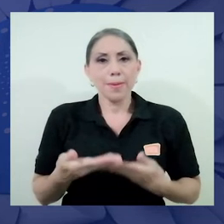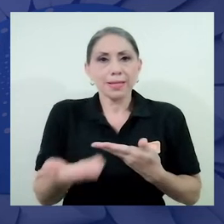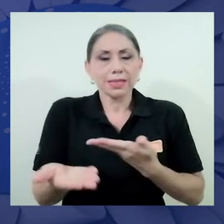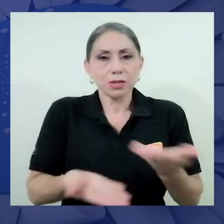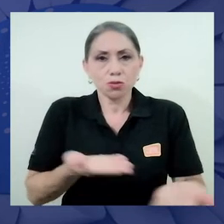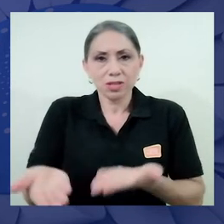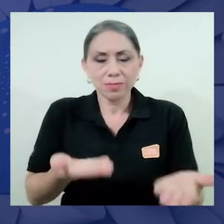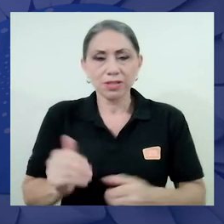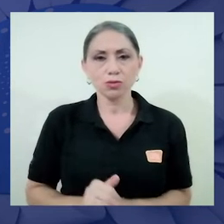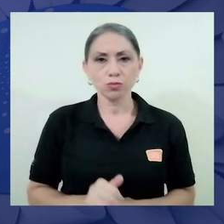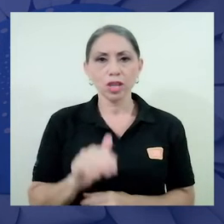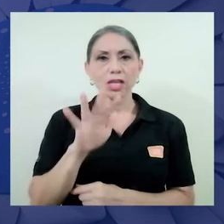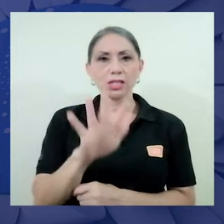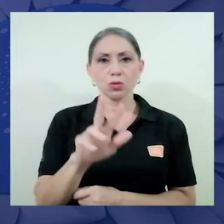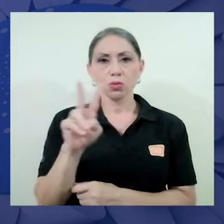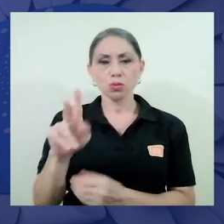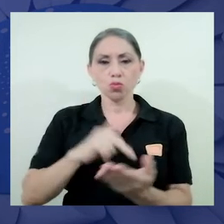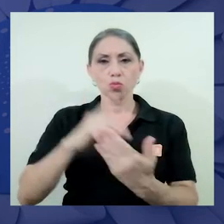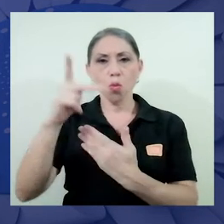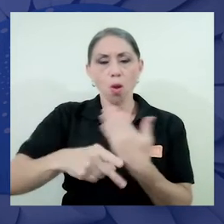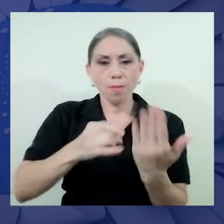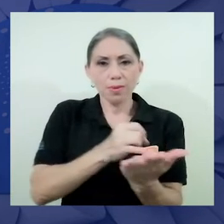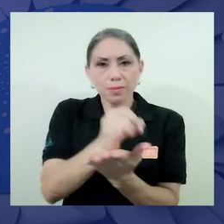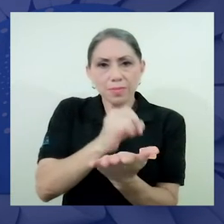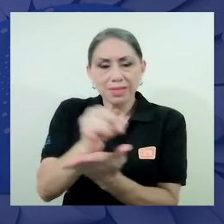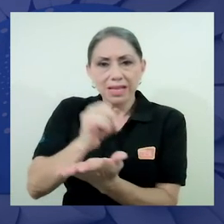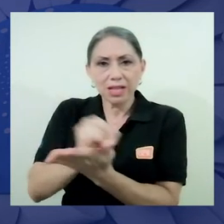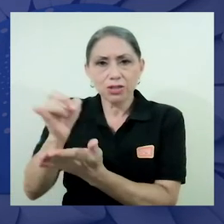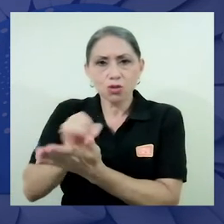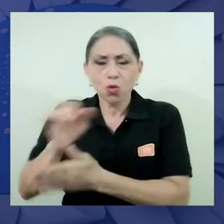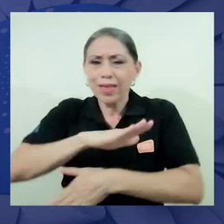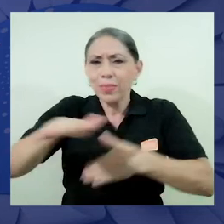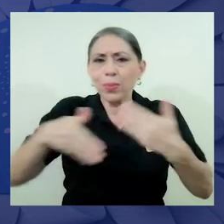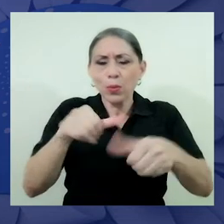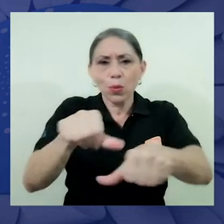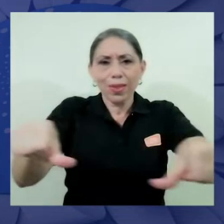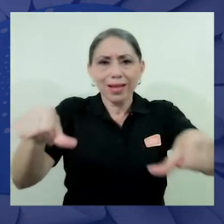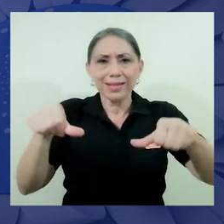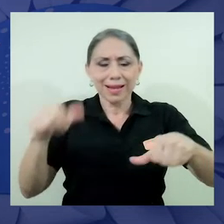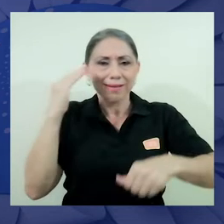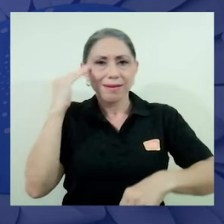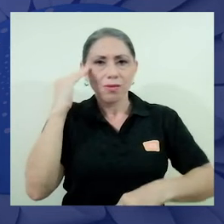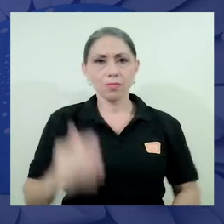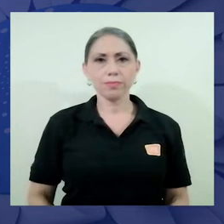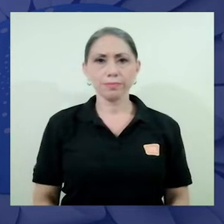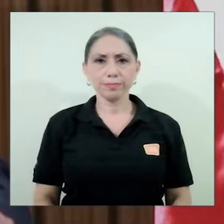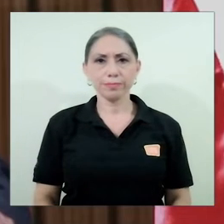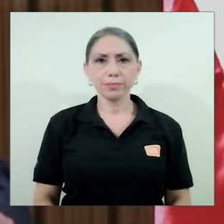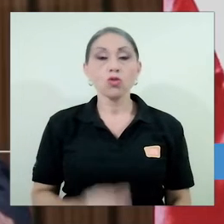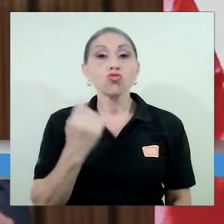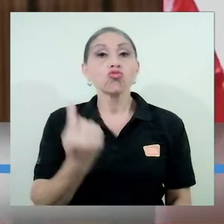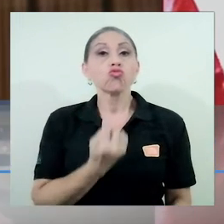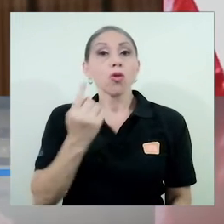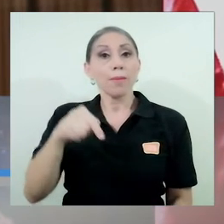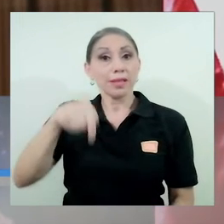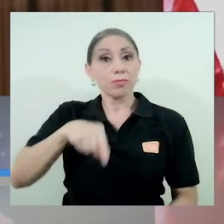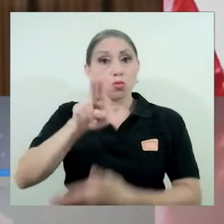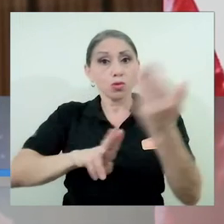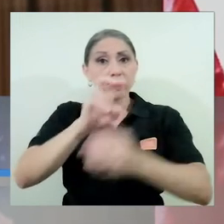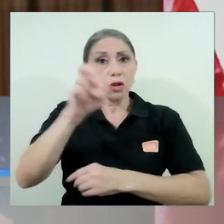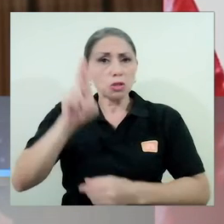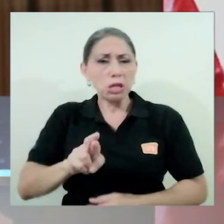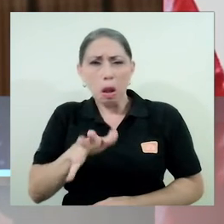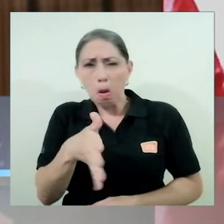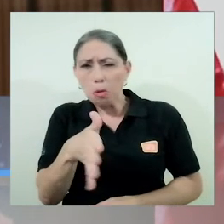de servicios y 52 programas de investigación en todas las áreas del conocimiento. Solo la Universidad de Costa